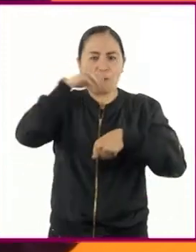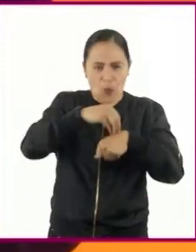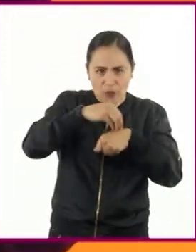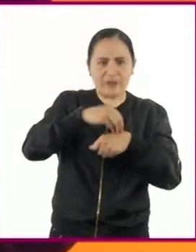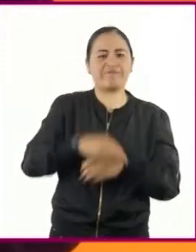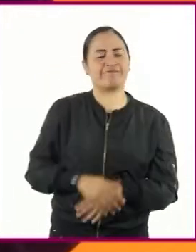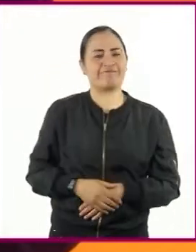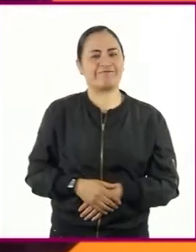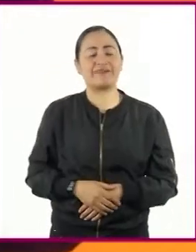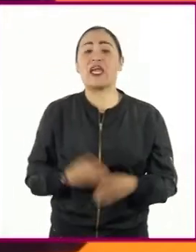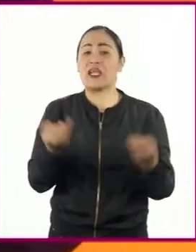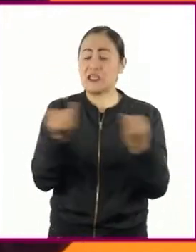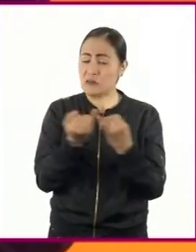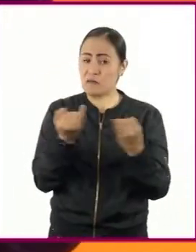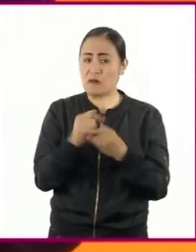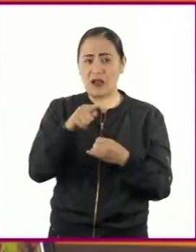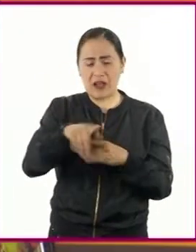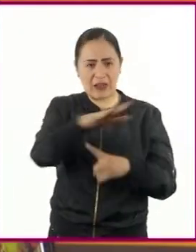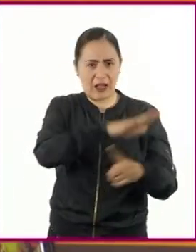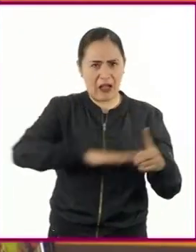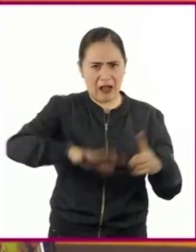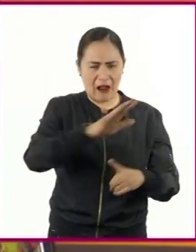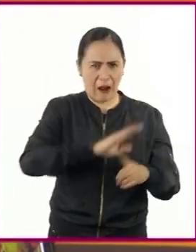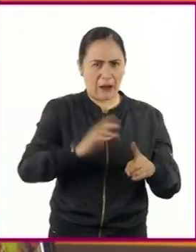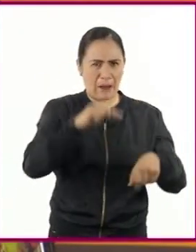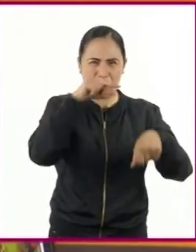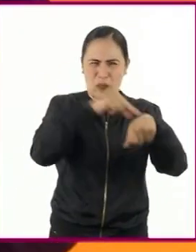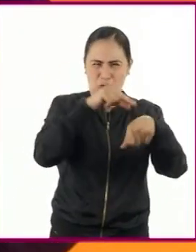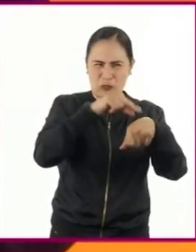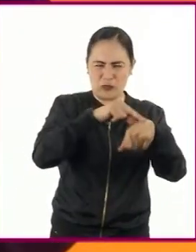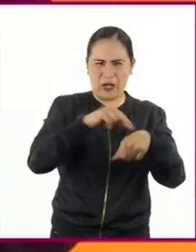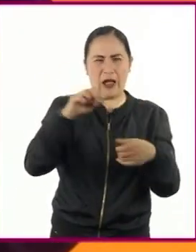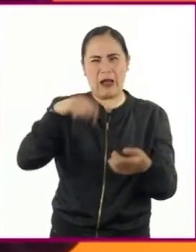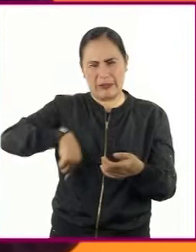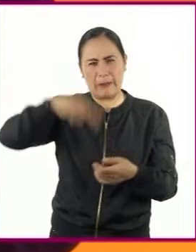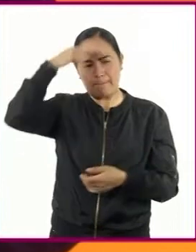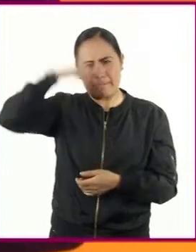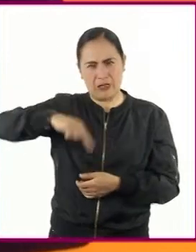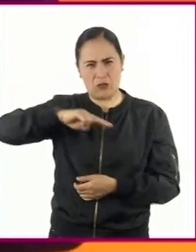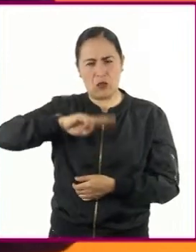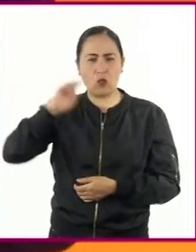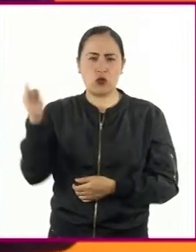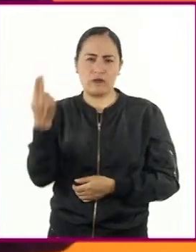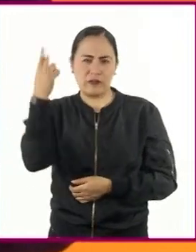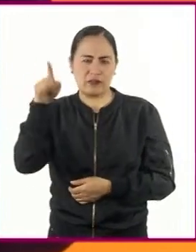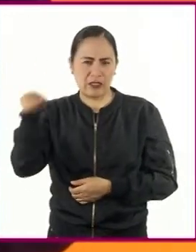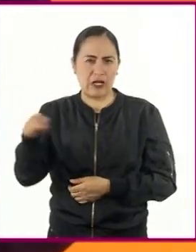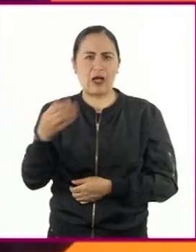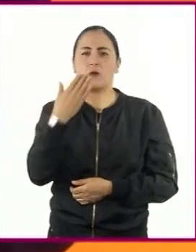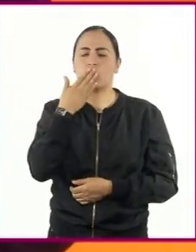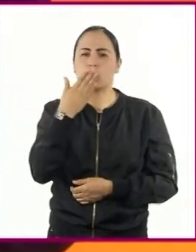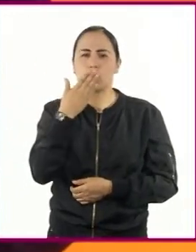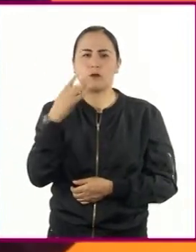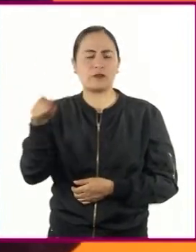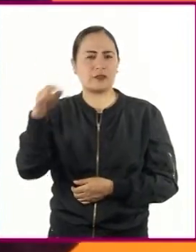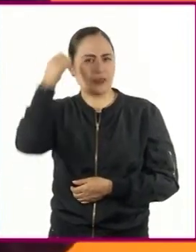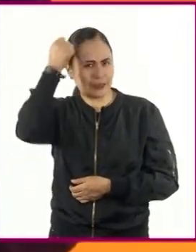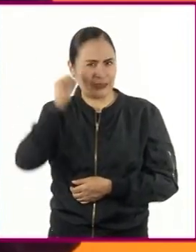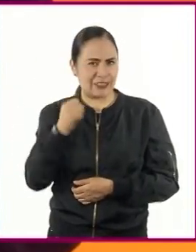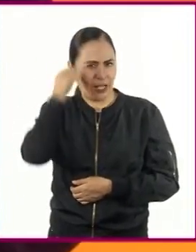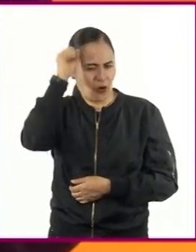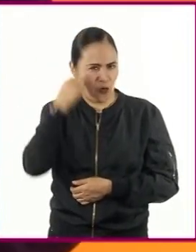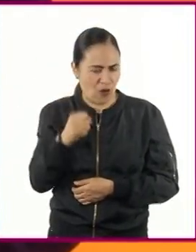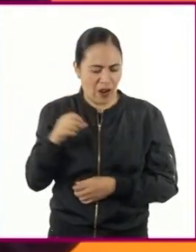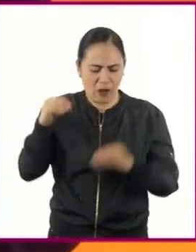al jitomate en el campo de la medicina. Por ejemplo, en México, la Universidad Autónoma de Sinaloa logró manipular genéticamente la planta del